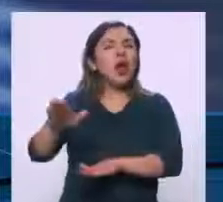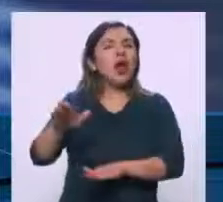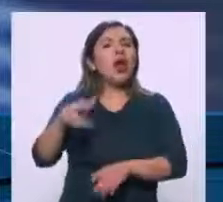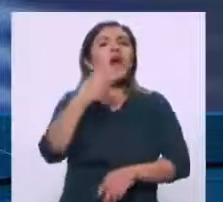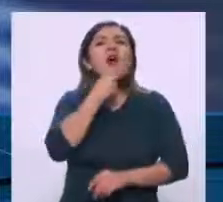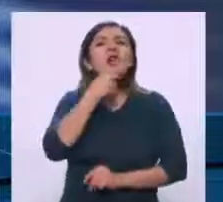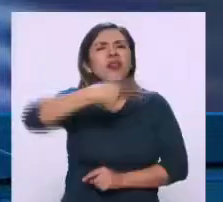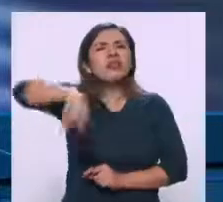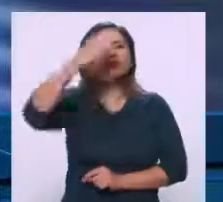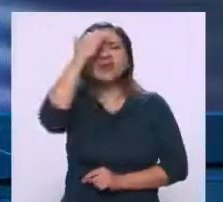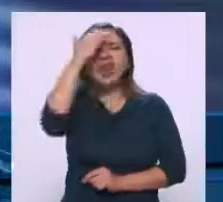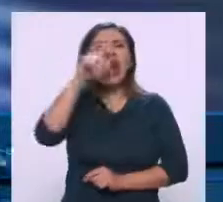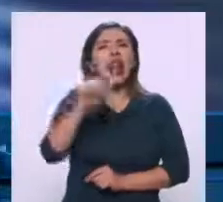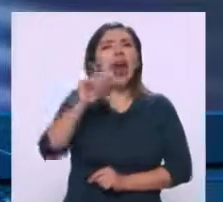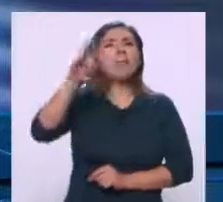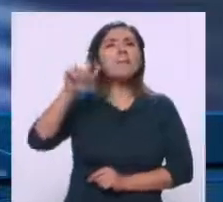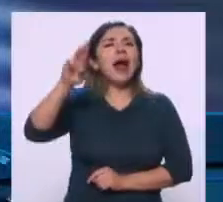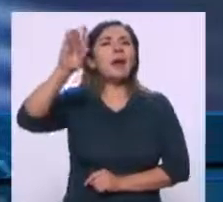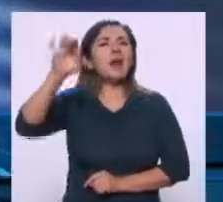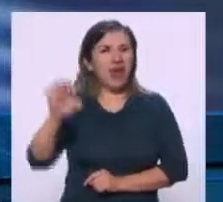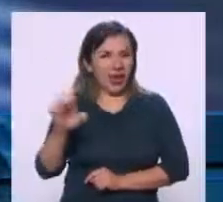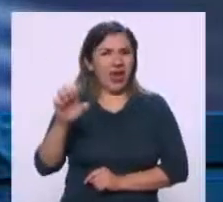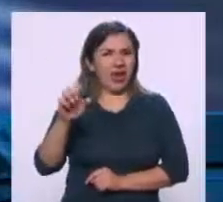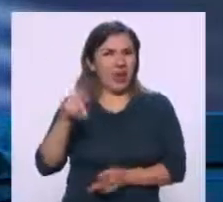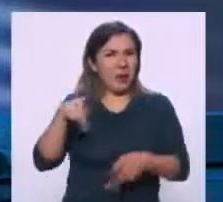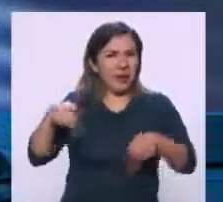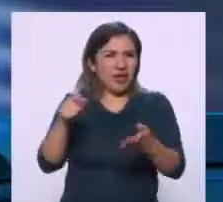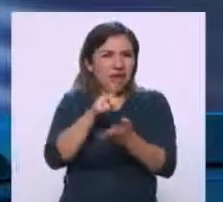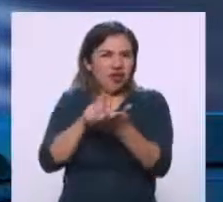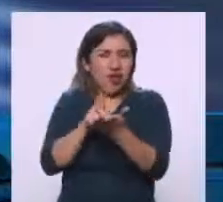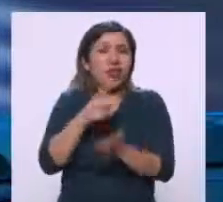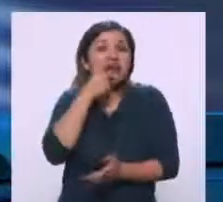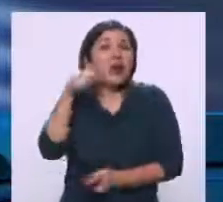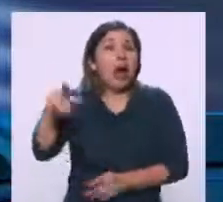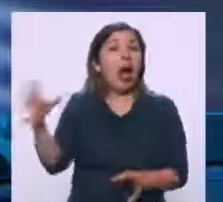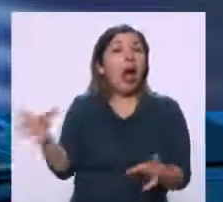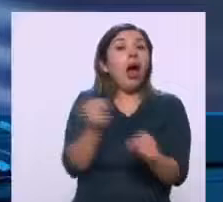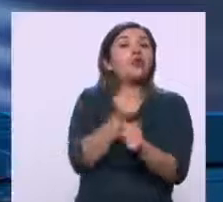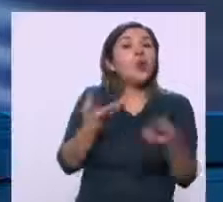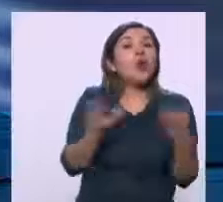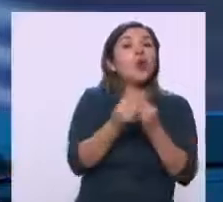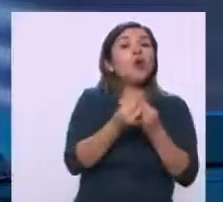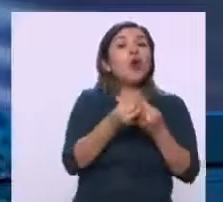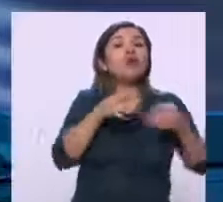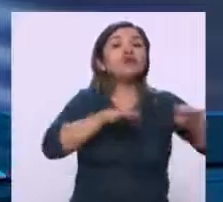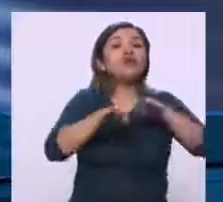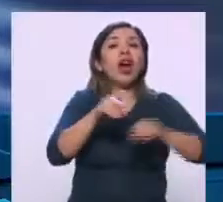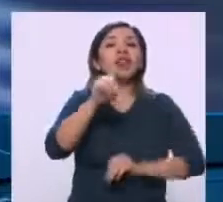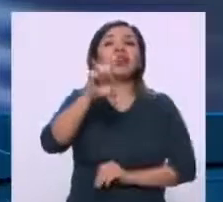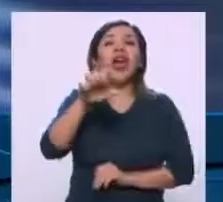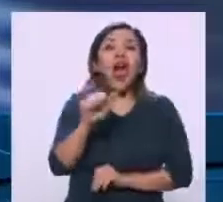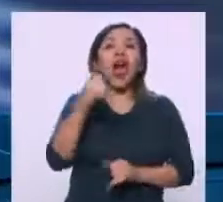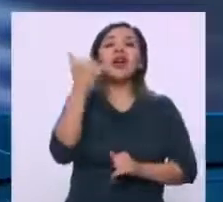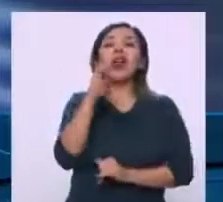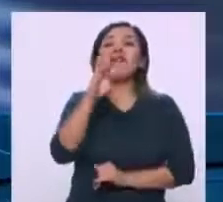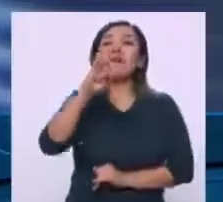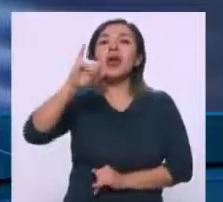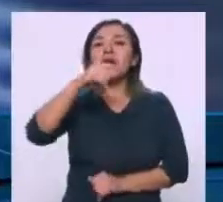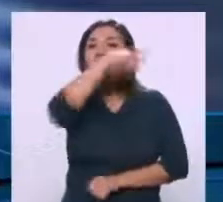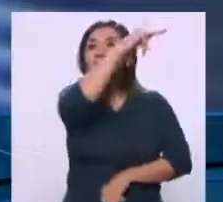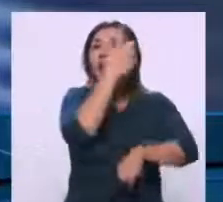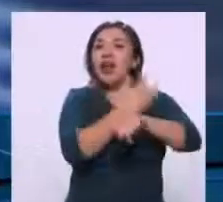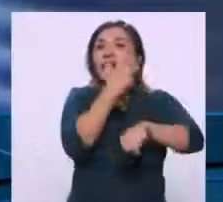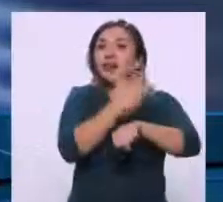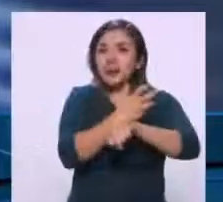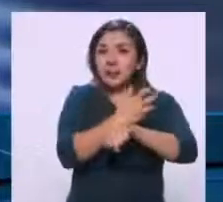narcotraficante conocido como La Barbie, ahora resulta que era informante de la DEA y del FBI, el Departamento de Estado de los Estados